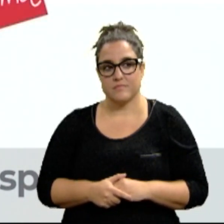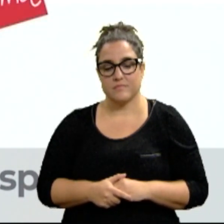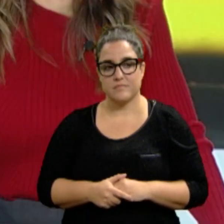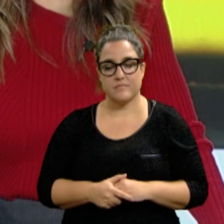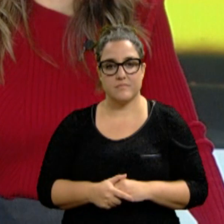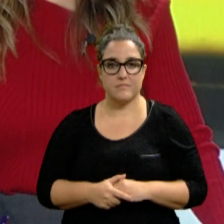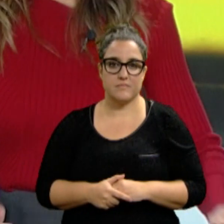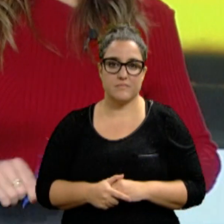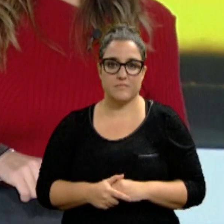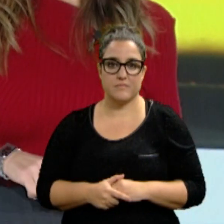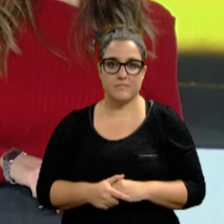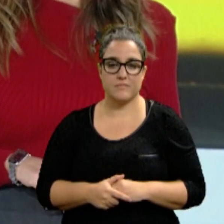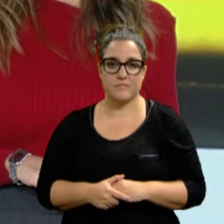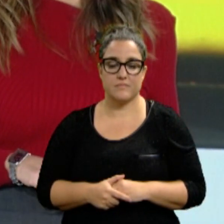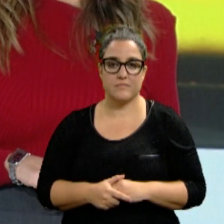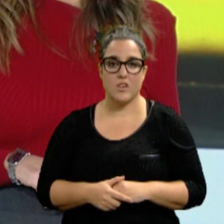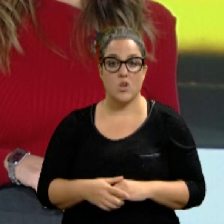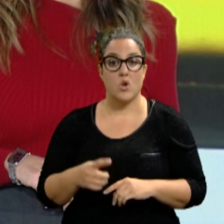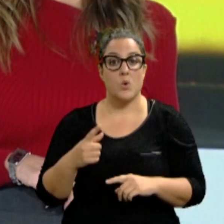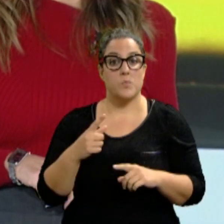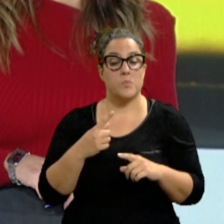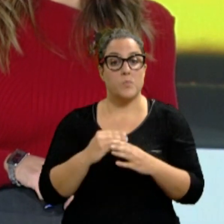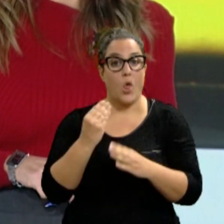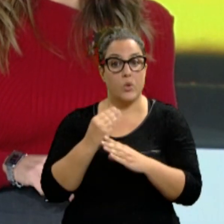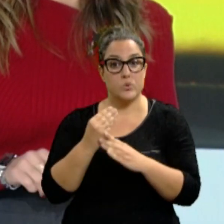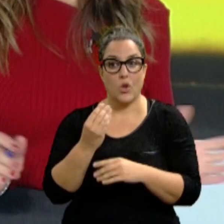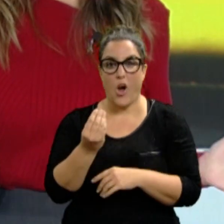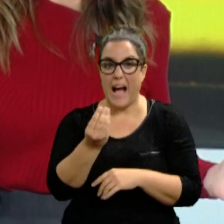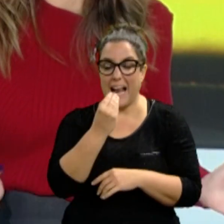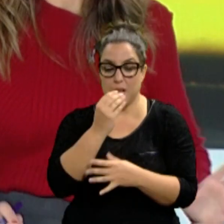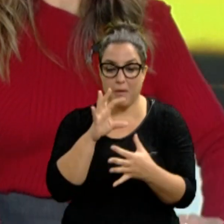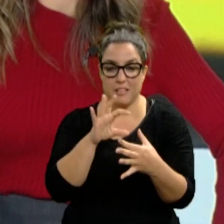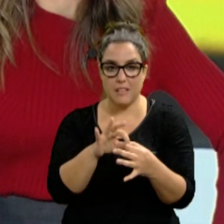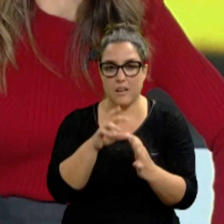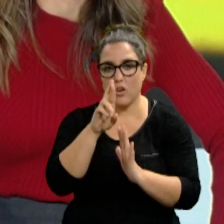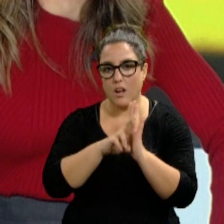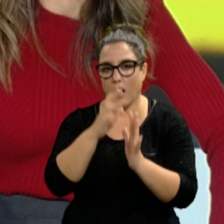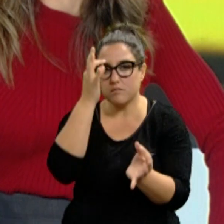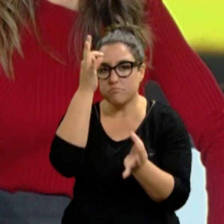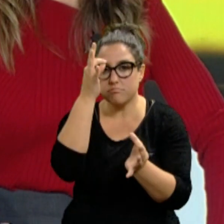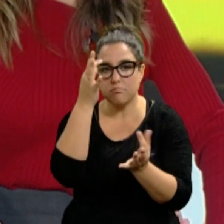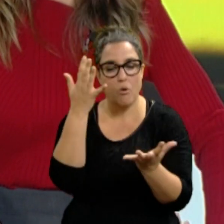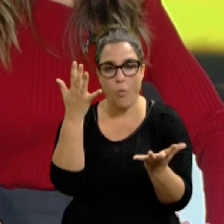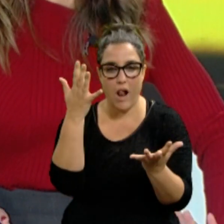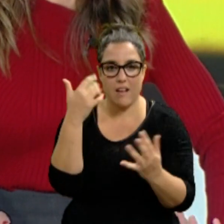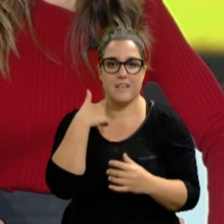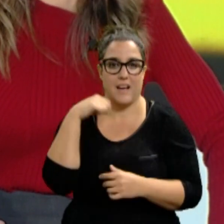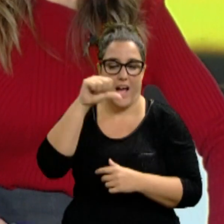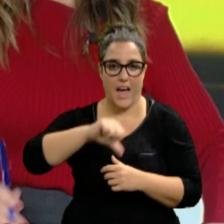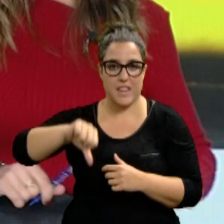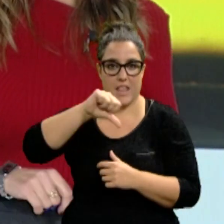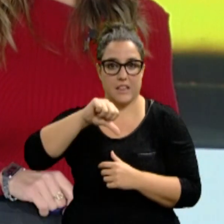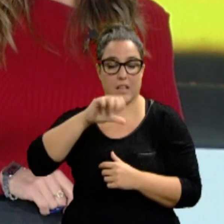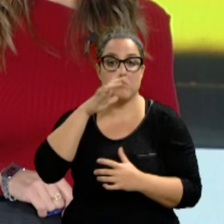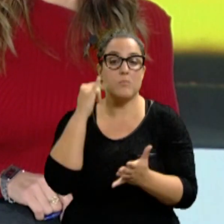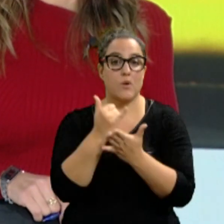No hay ningún producto alimentario que tenga una reglamentación. reglamentación más estricta que el aceite de oliva. Su cata es obligatoria.